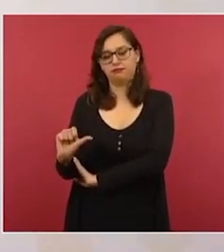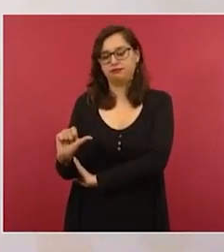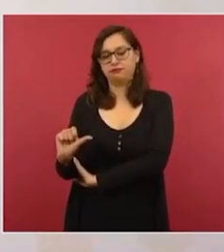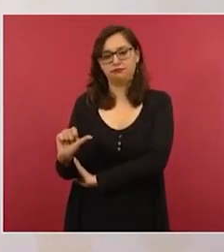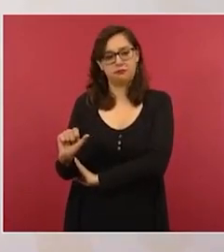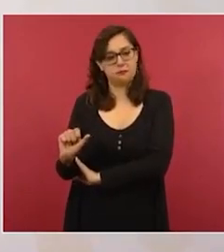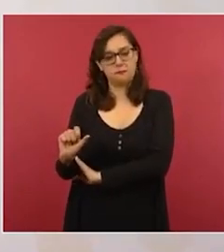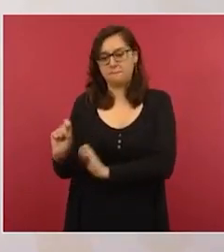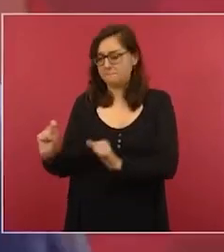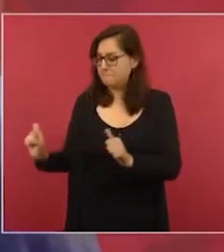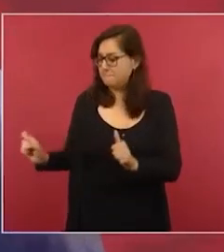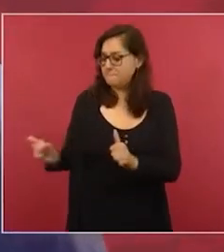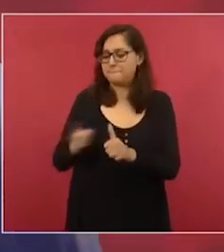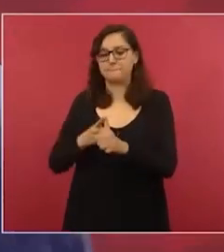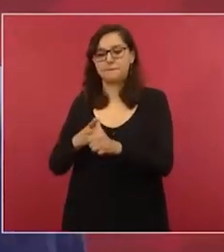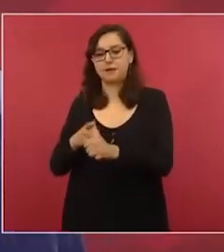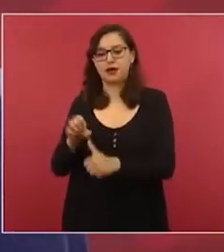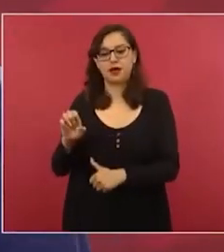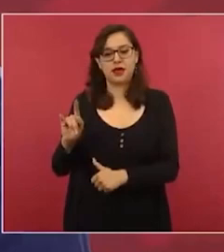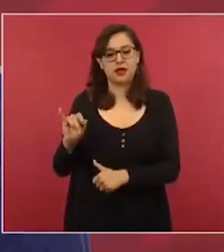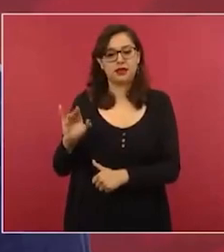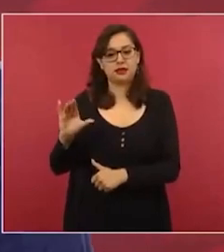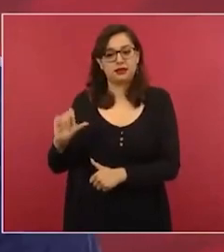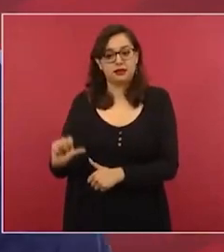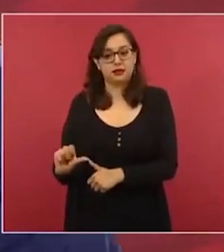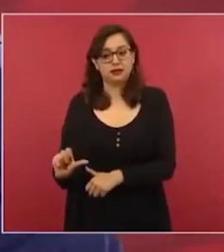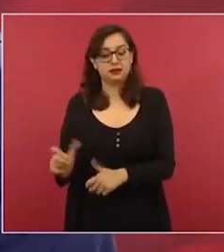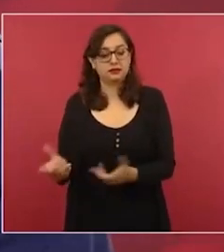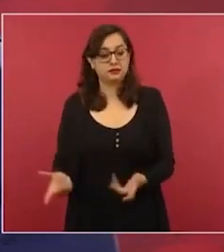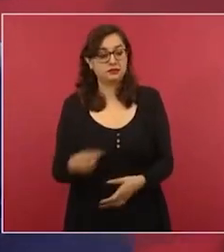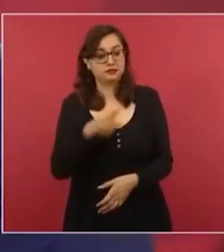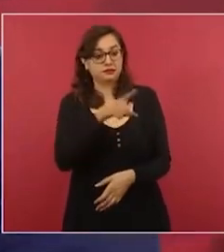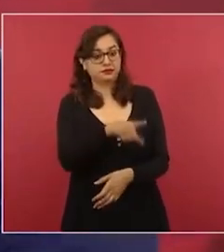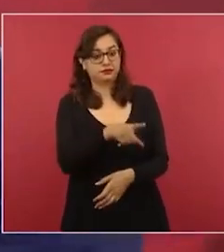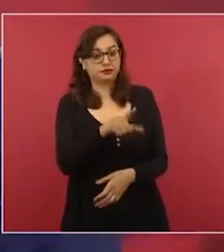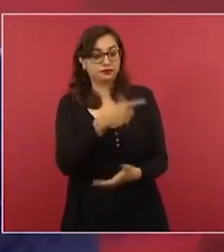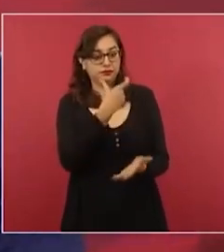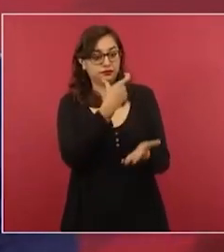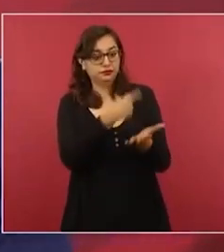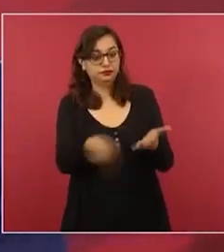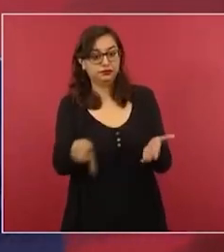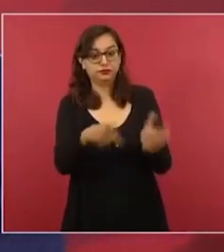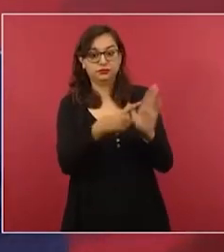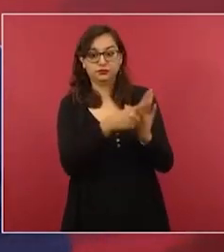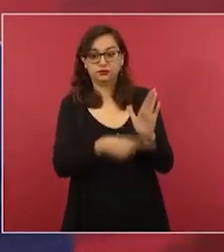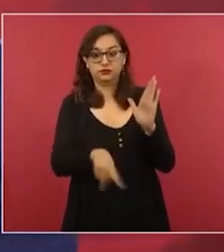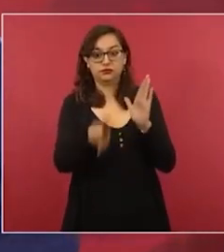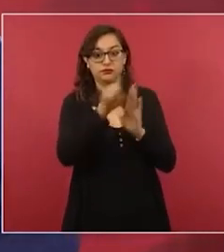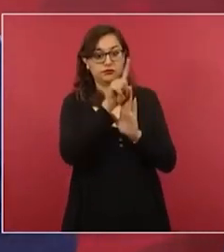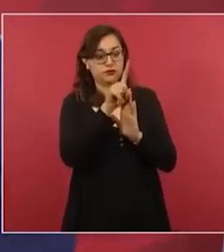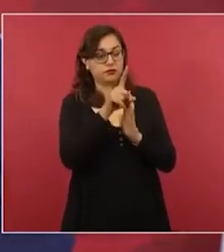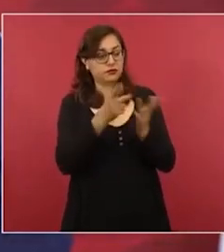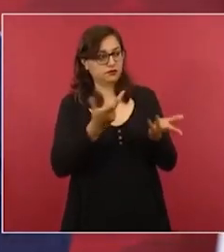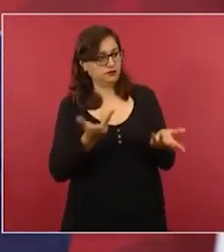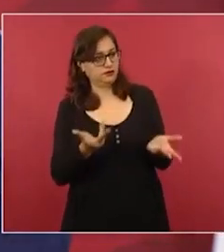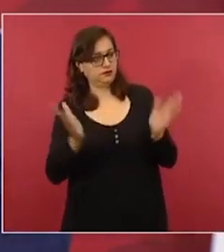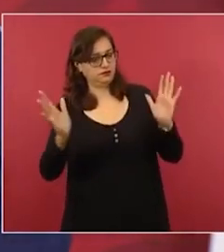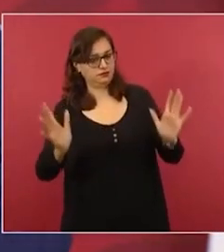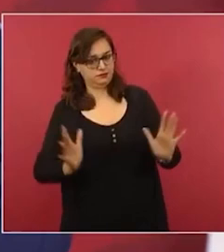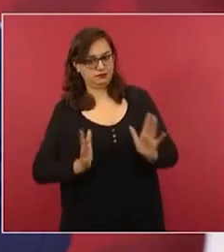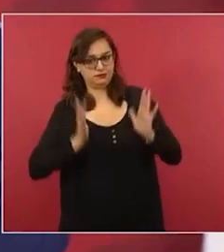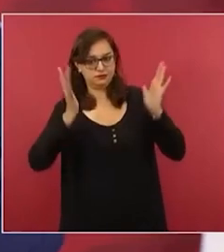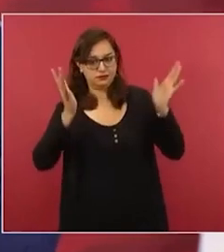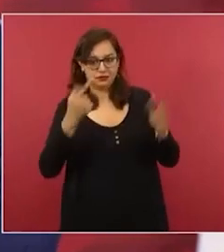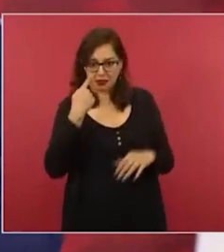y vean el departamento hace unos días yo aquí comenté de